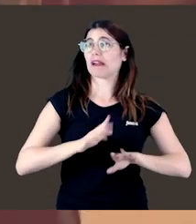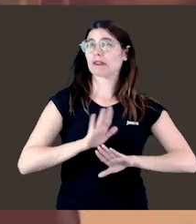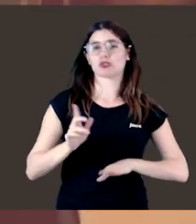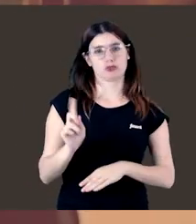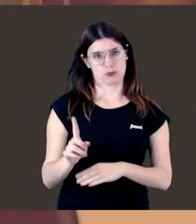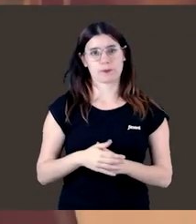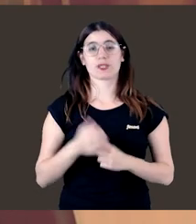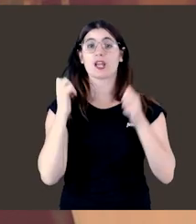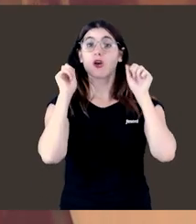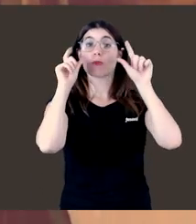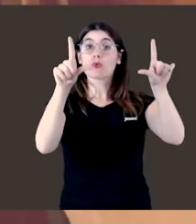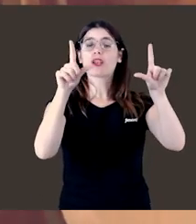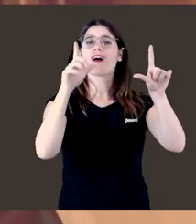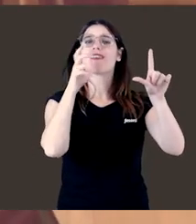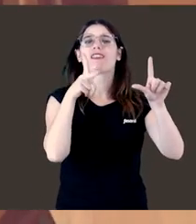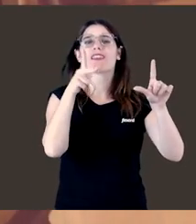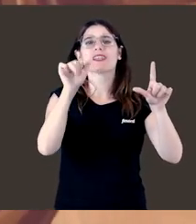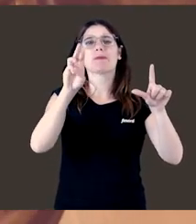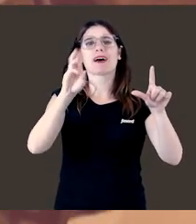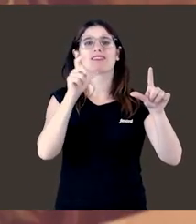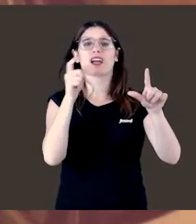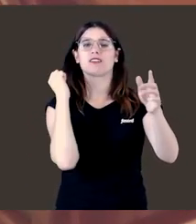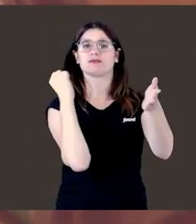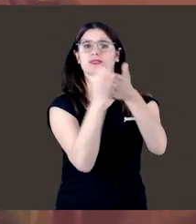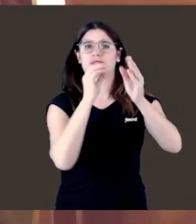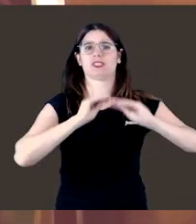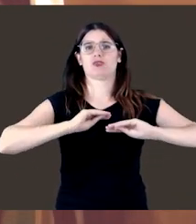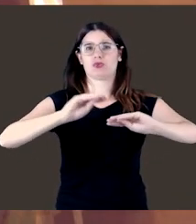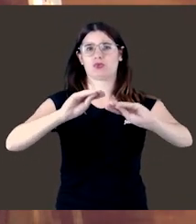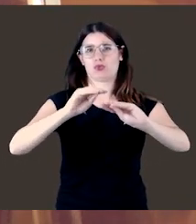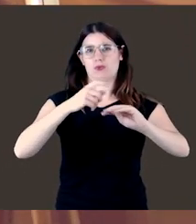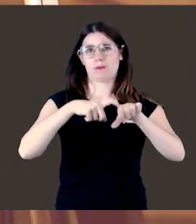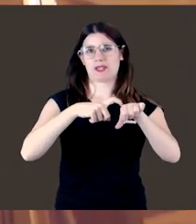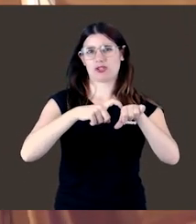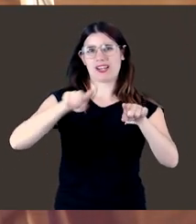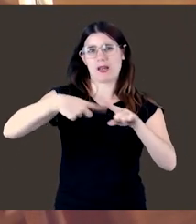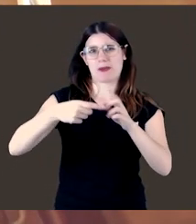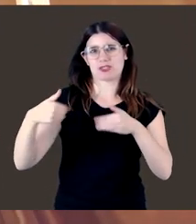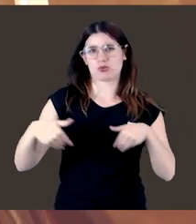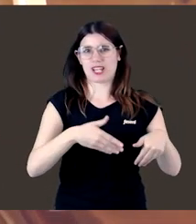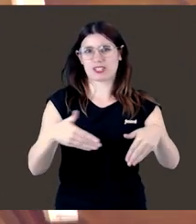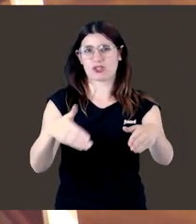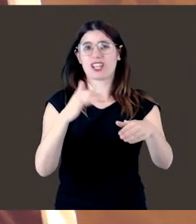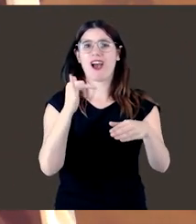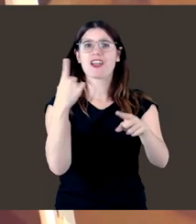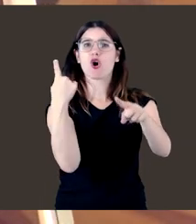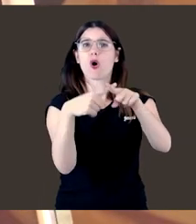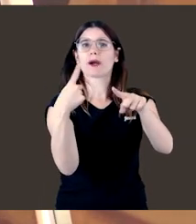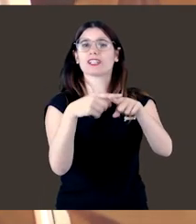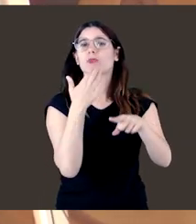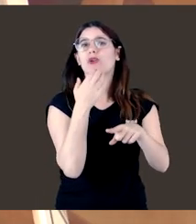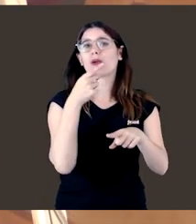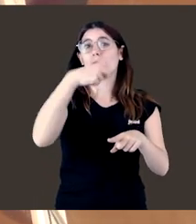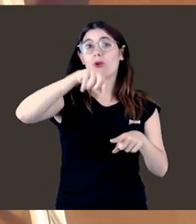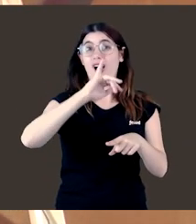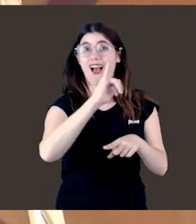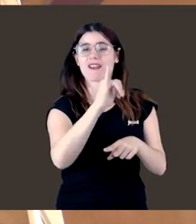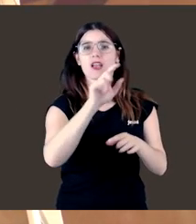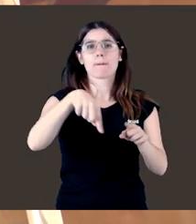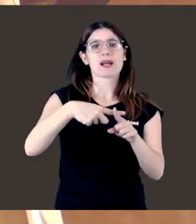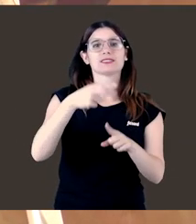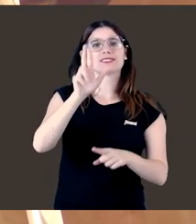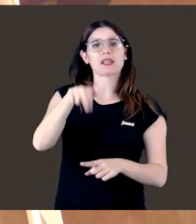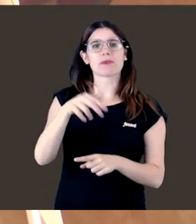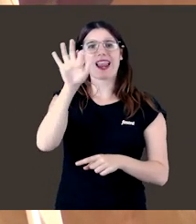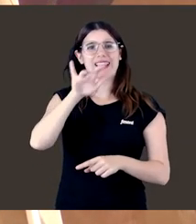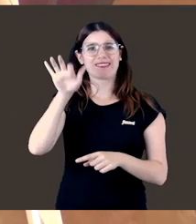consumo. El mural representa a Hipatia con referencias directas a su personalidad y su trayectoria. Incluye, por ejemplo, un astrolabio, así